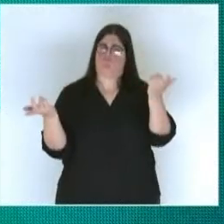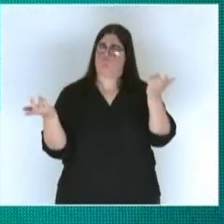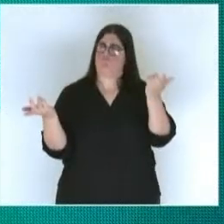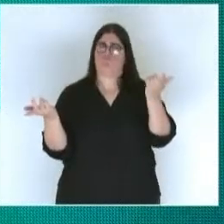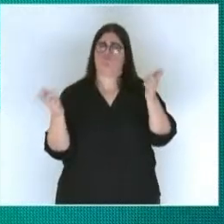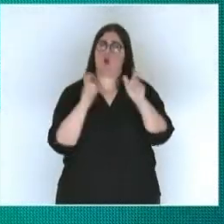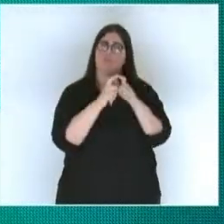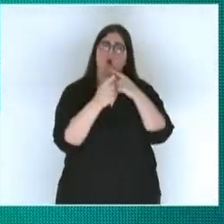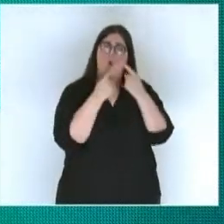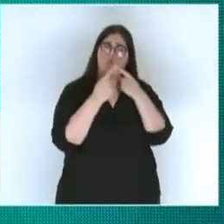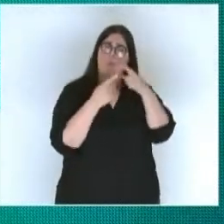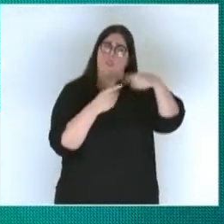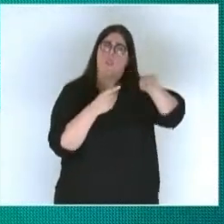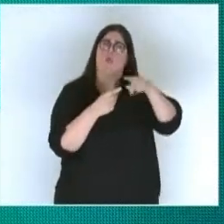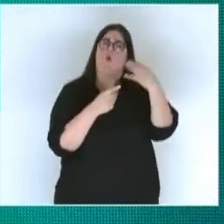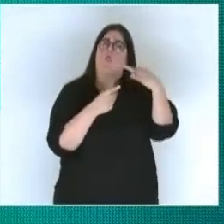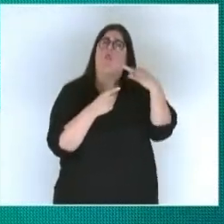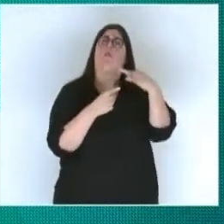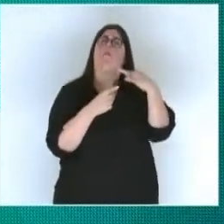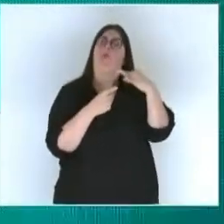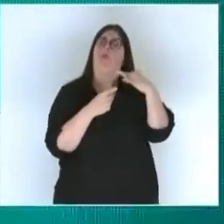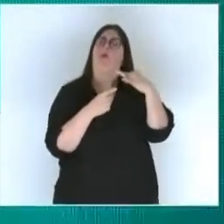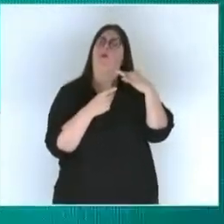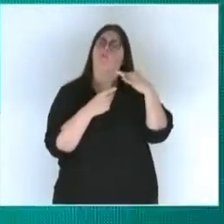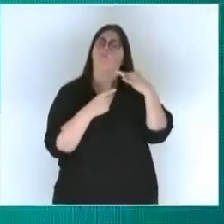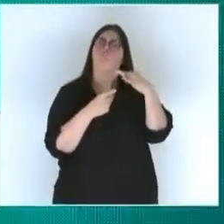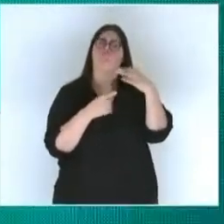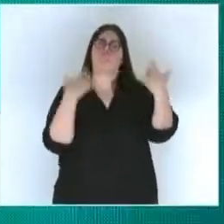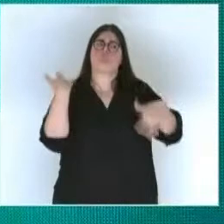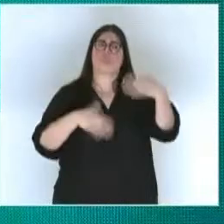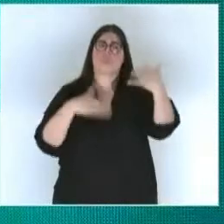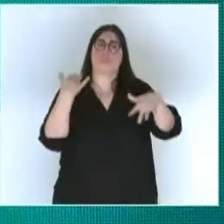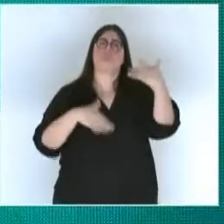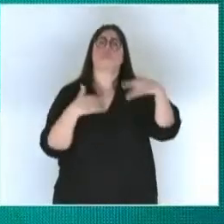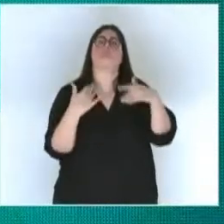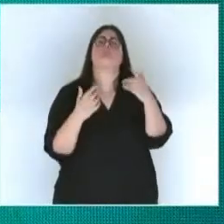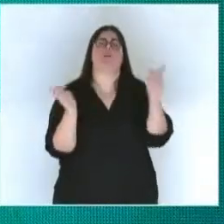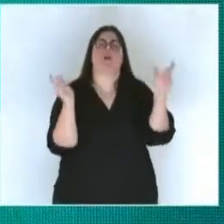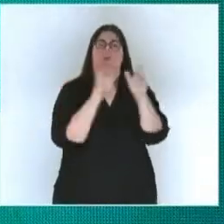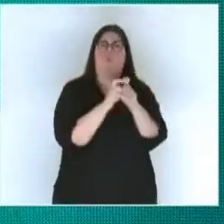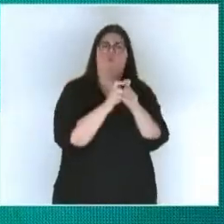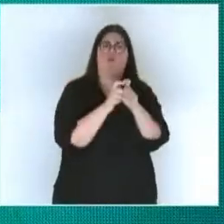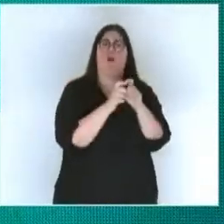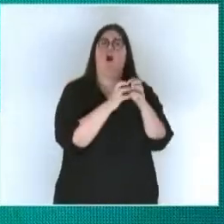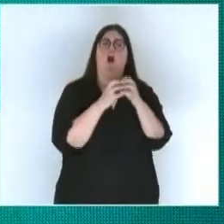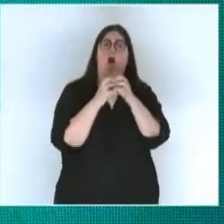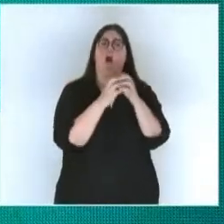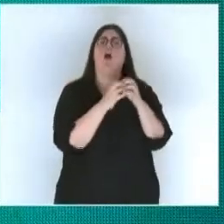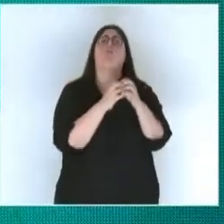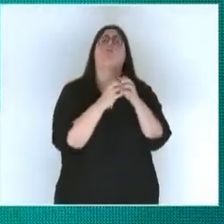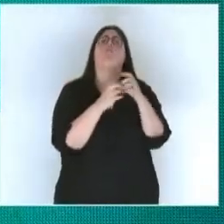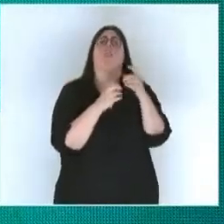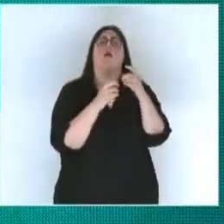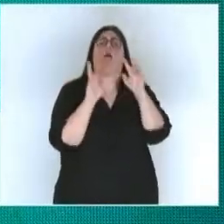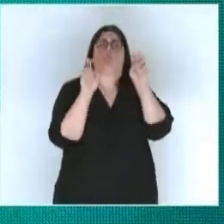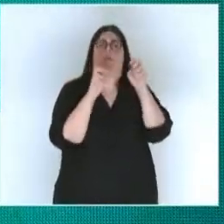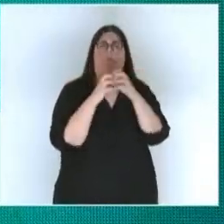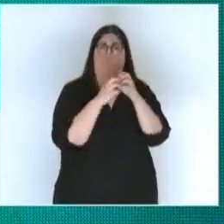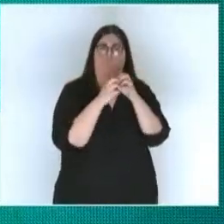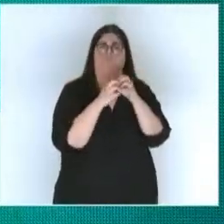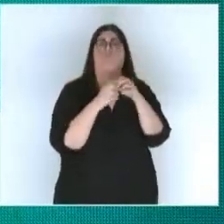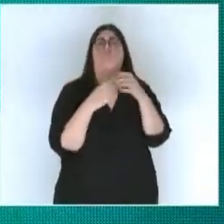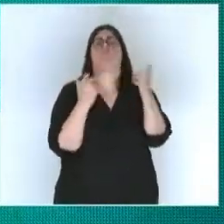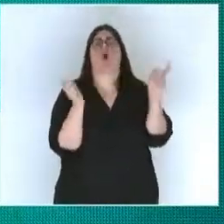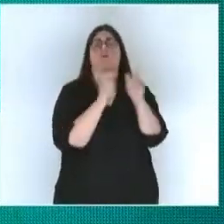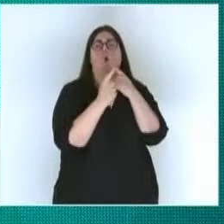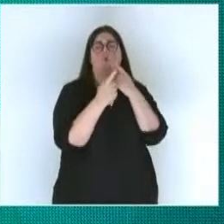Consejo Consultivo tuvo que salir a hacer a las apuradas una reunión para tratar el tema. El Consejo Consultivo, por supuesto,